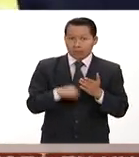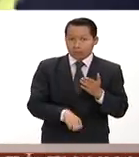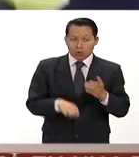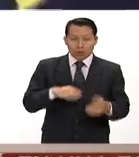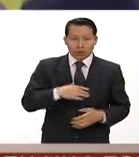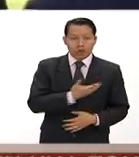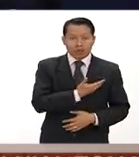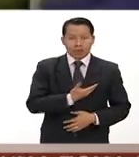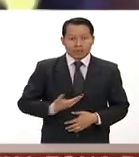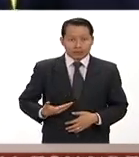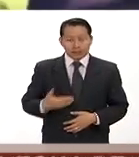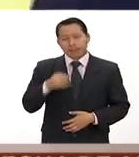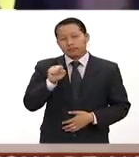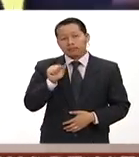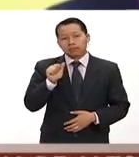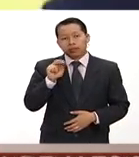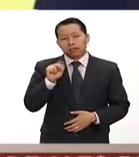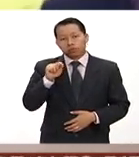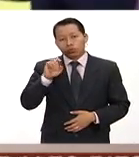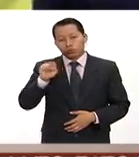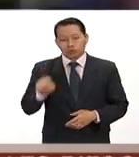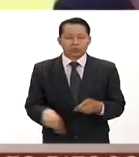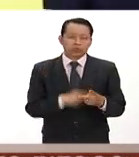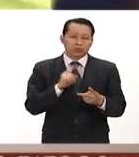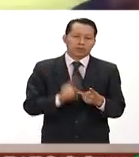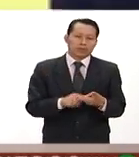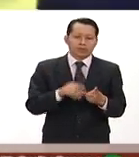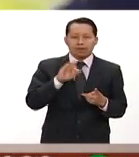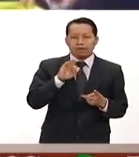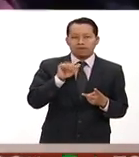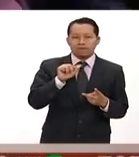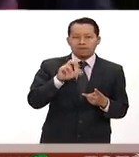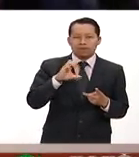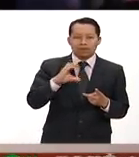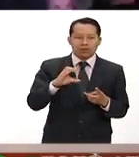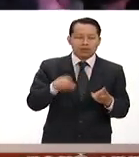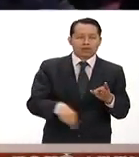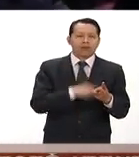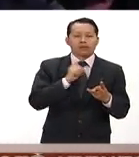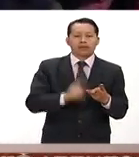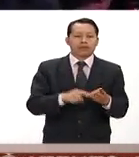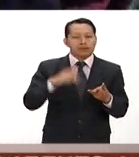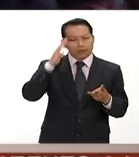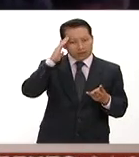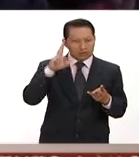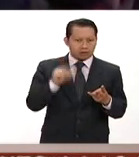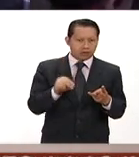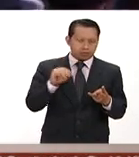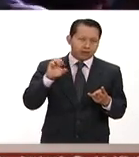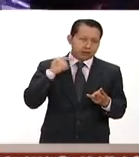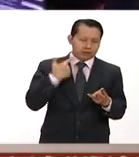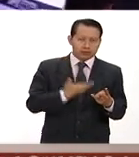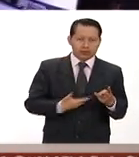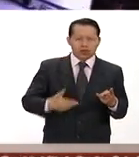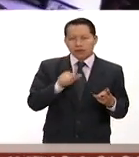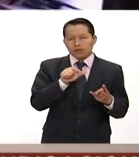la de las FAR y la del líder del no el expresidente Álvaro Uribe